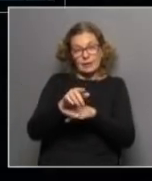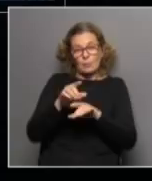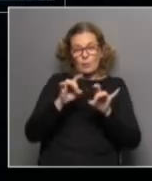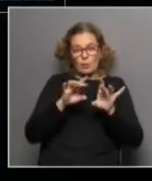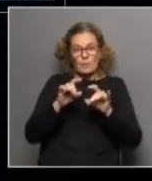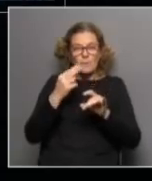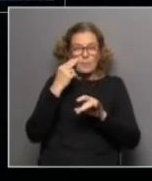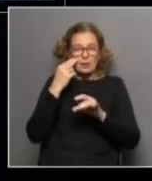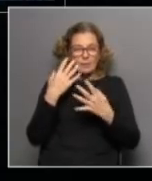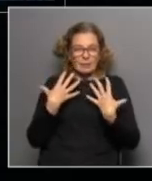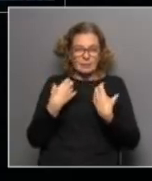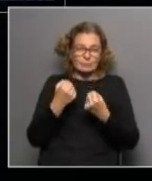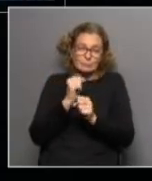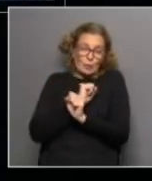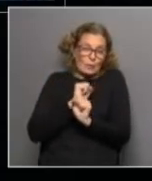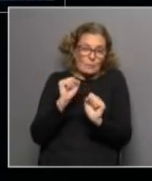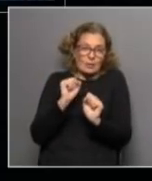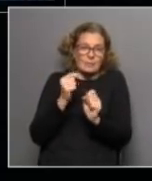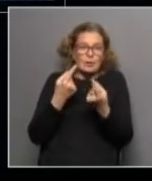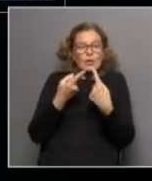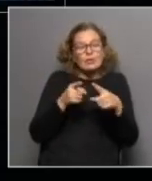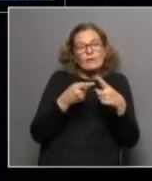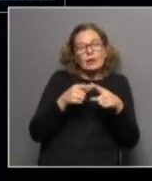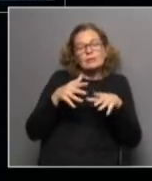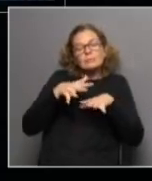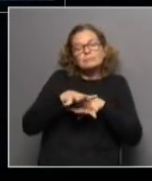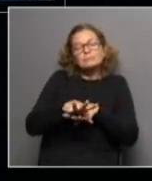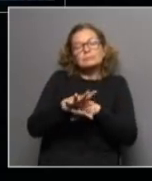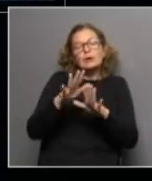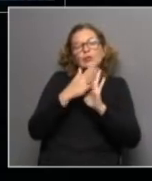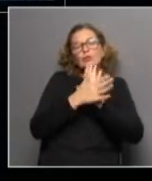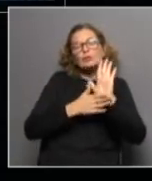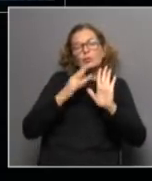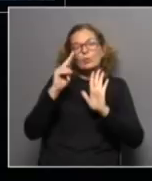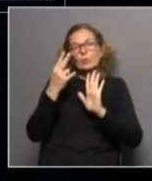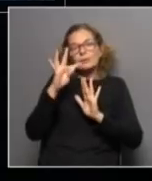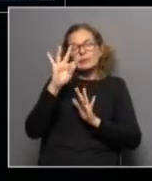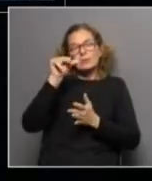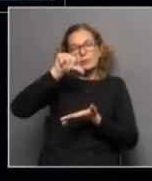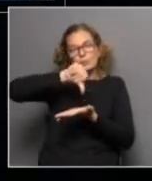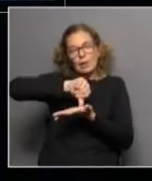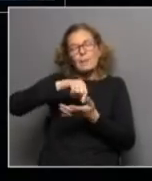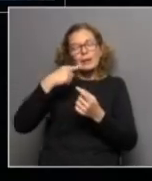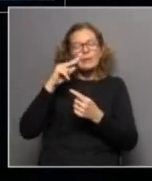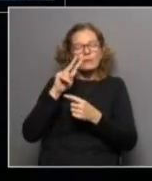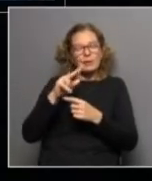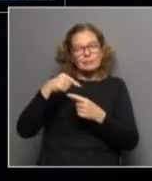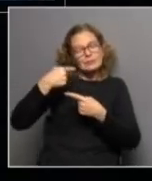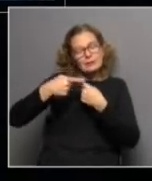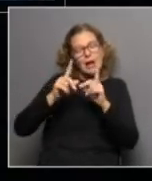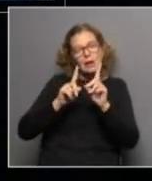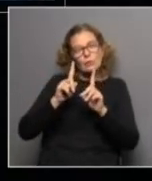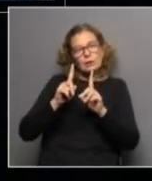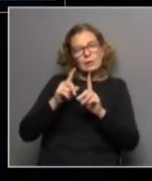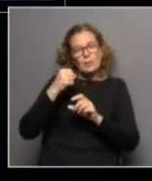sanitarias evidentemente no lo permiten pero hay distintas movilizaciones en todo el país y TV Ciudad va a estar dando seguimiento a algunas de ellas